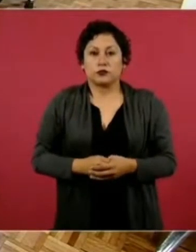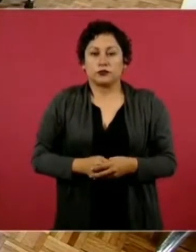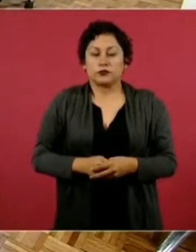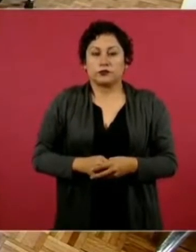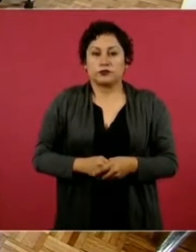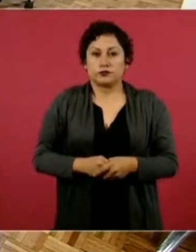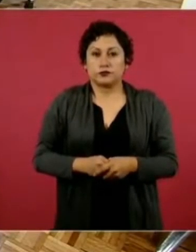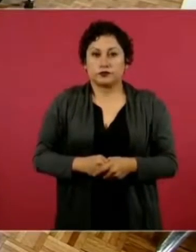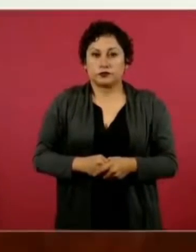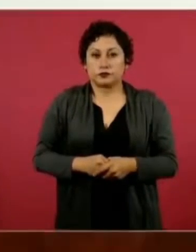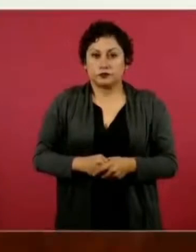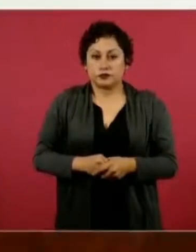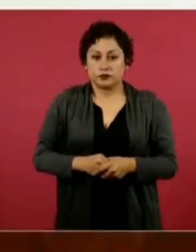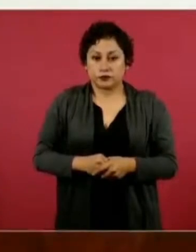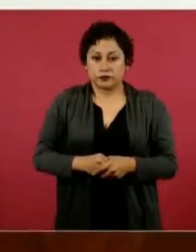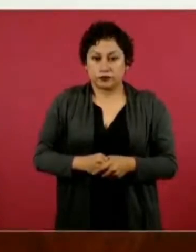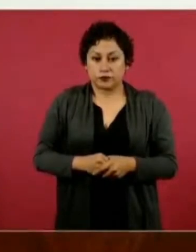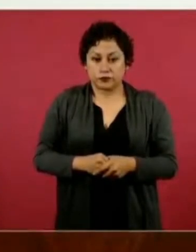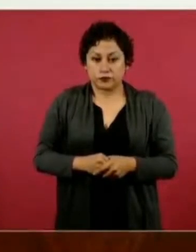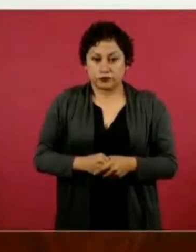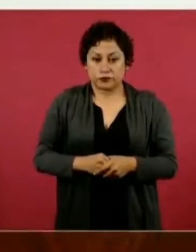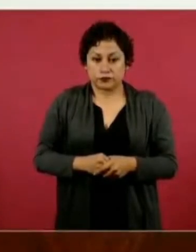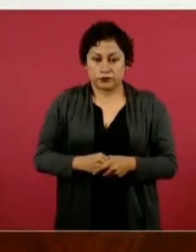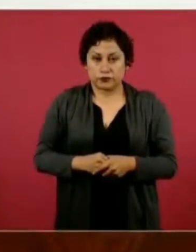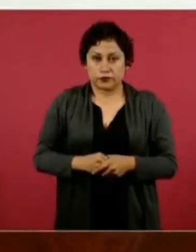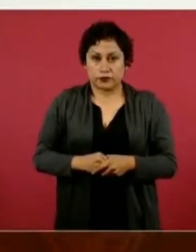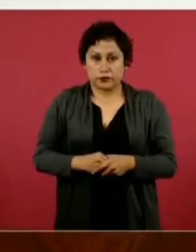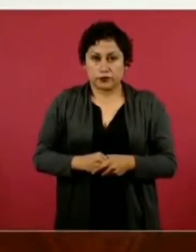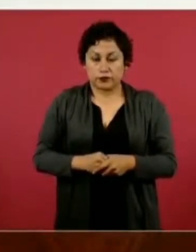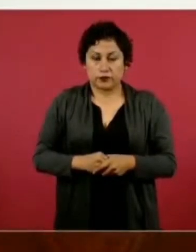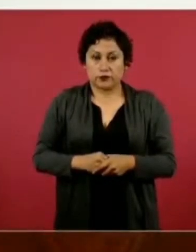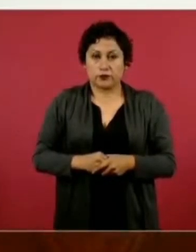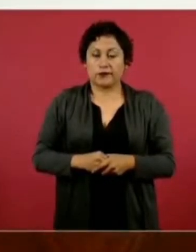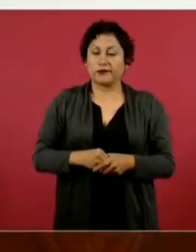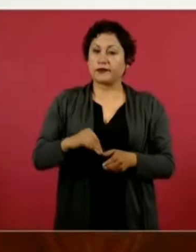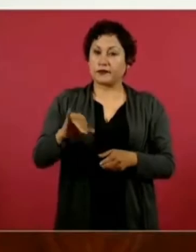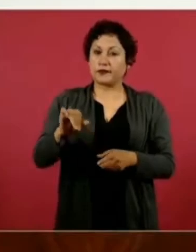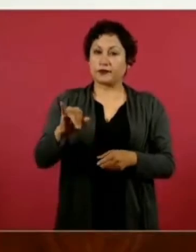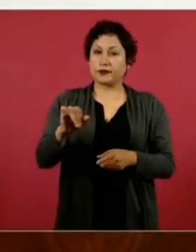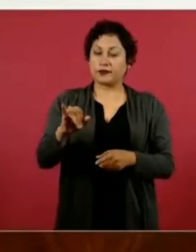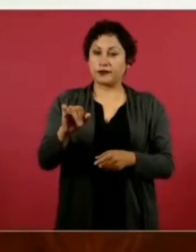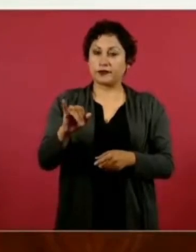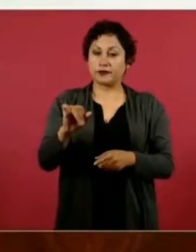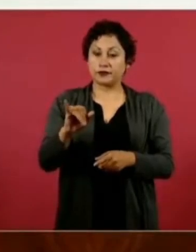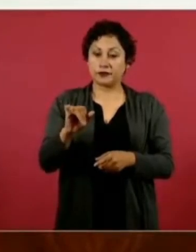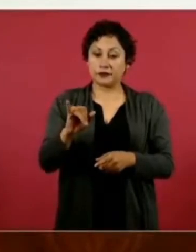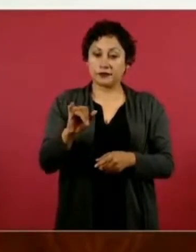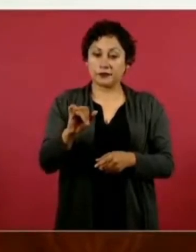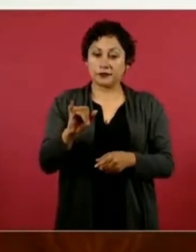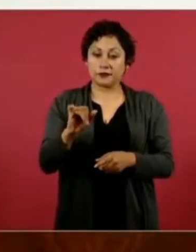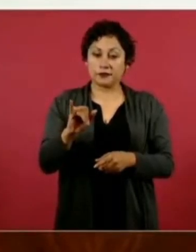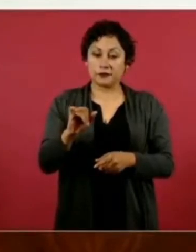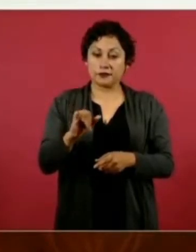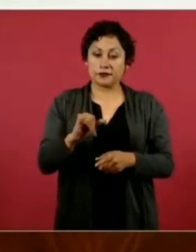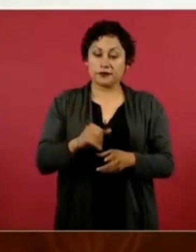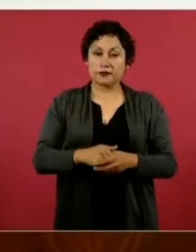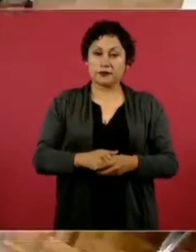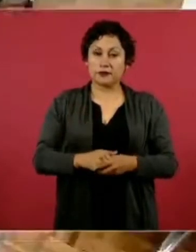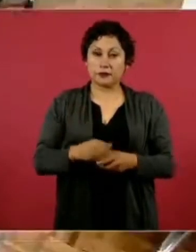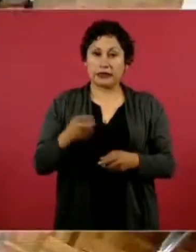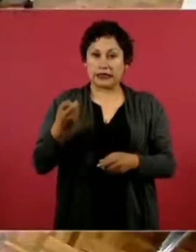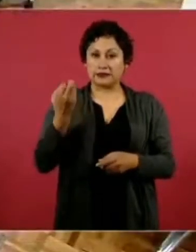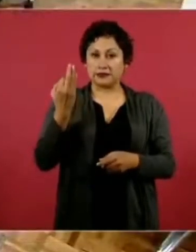los hechizos.